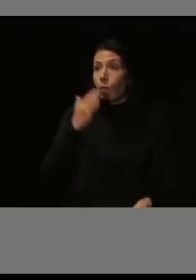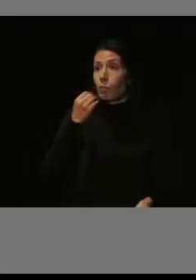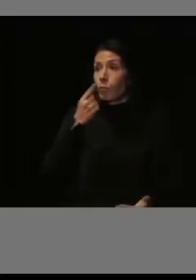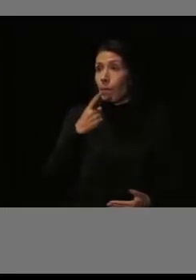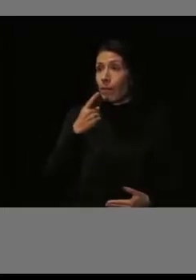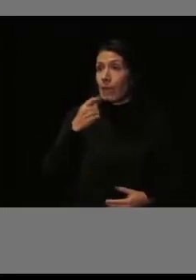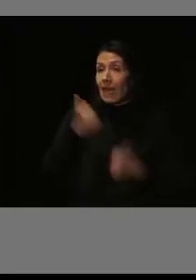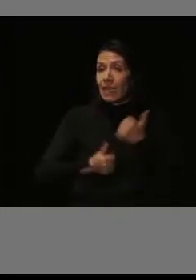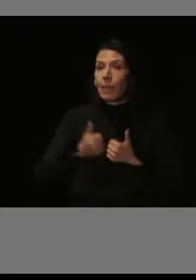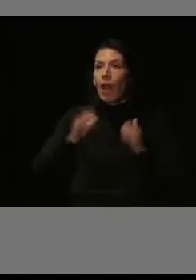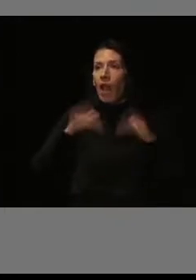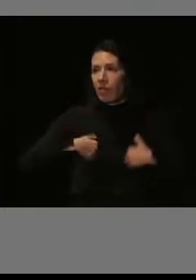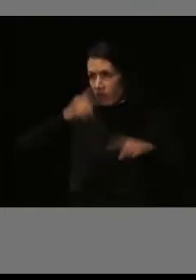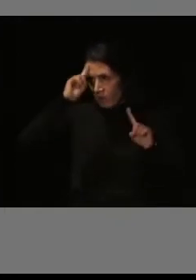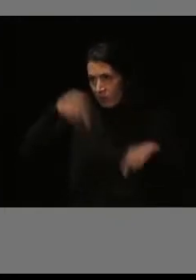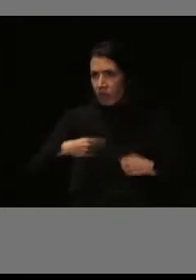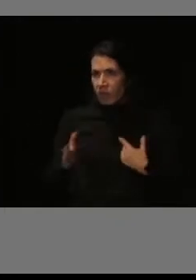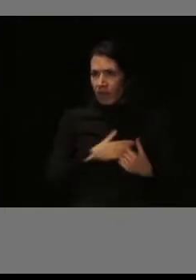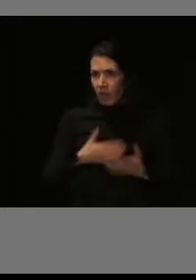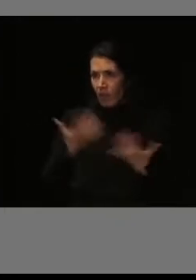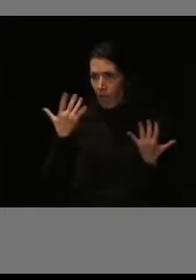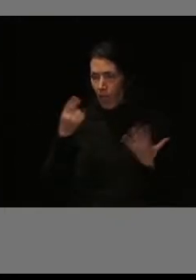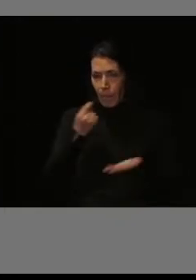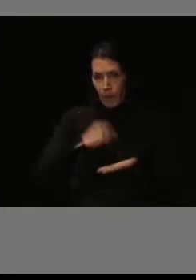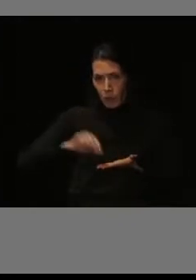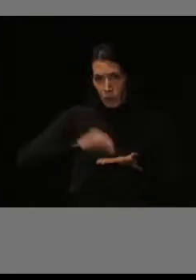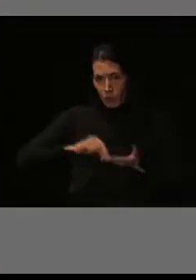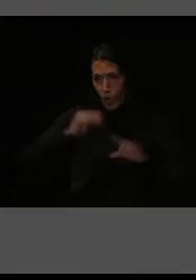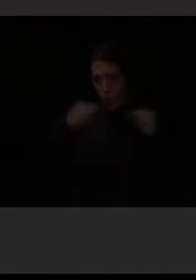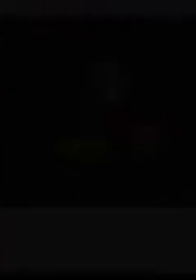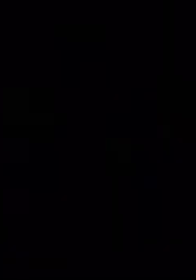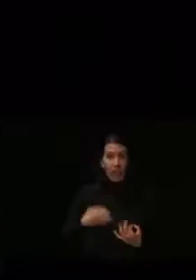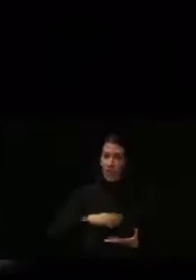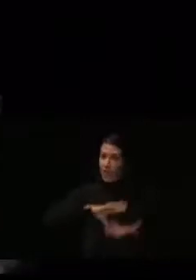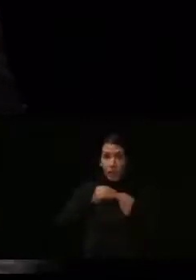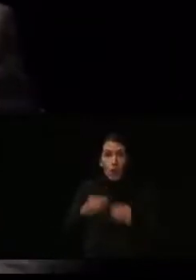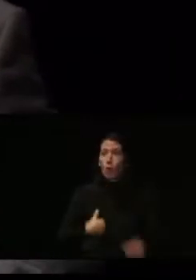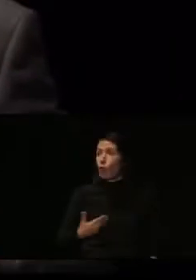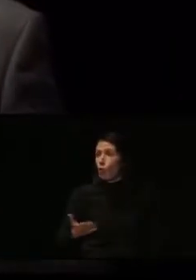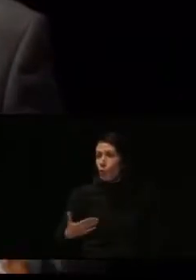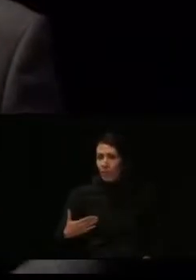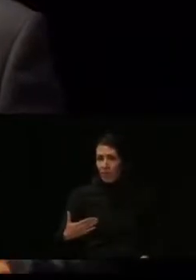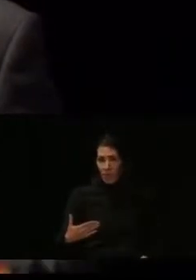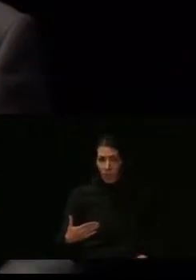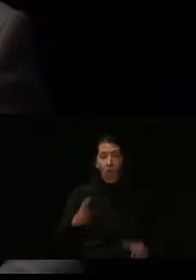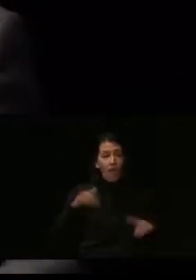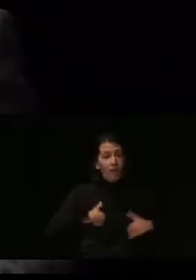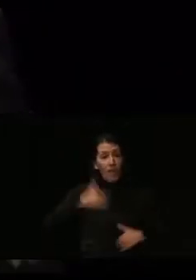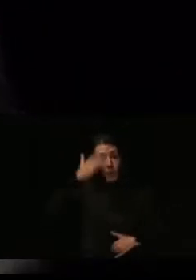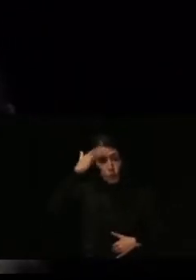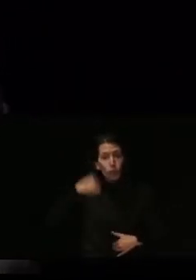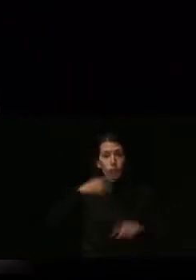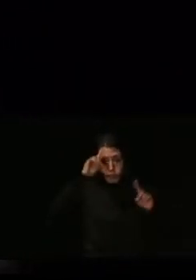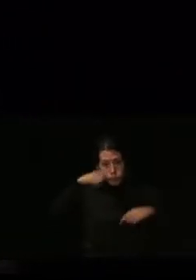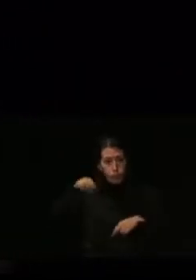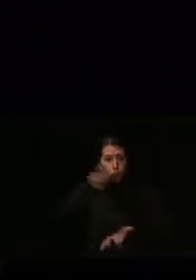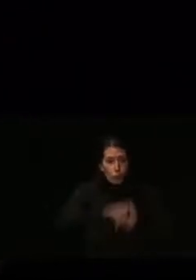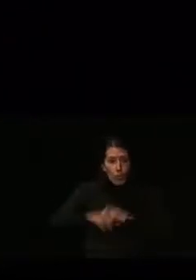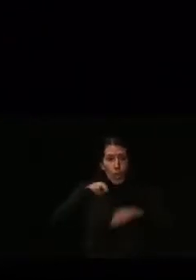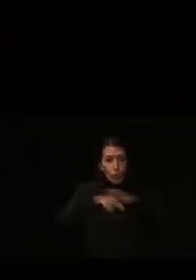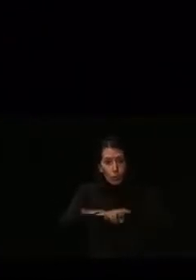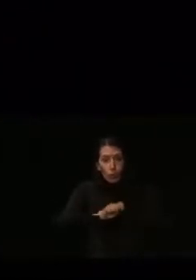exámenes a mano. Hay que adaptarlo, pero no pasa nada. Esto con ilusión y con recursos se